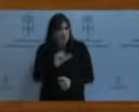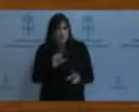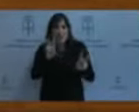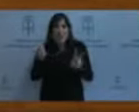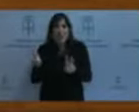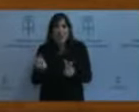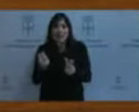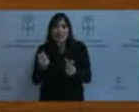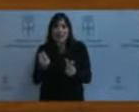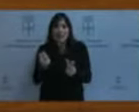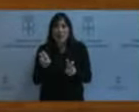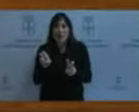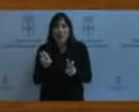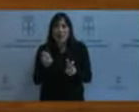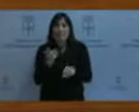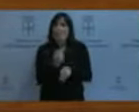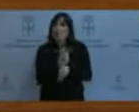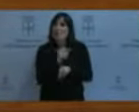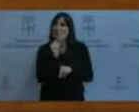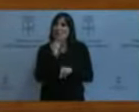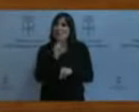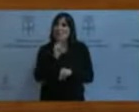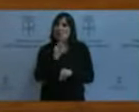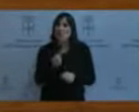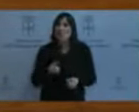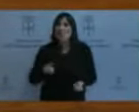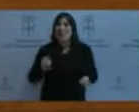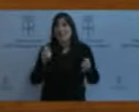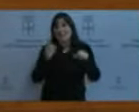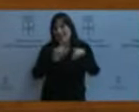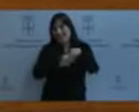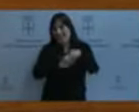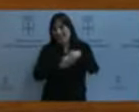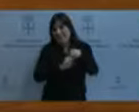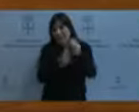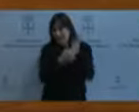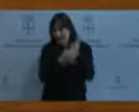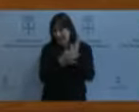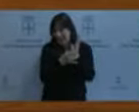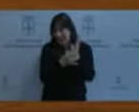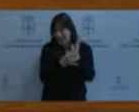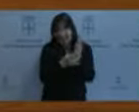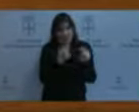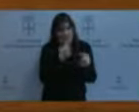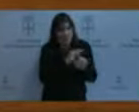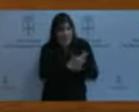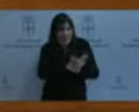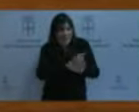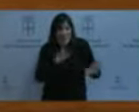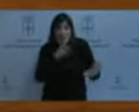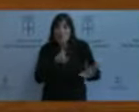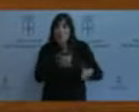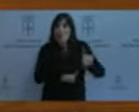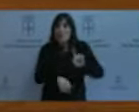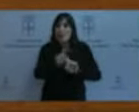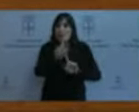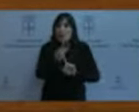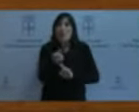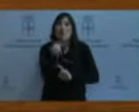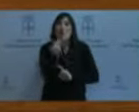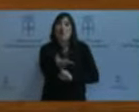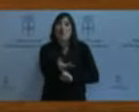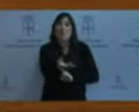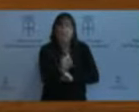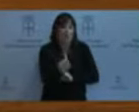cualitativo. Usted no ha dicho nada. Porque no solamente es un problema cuantitativo, sino también cualitativo. Por